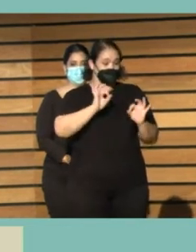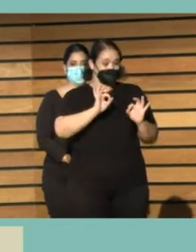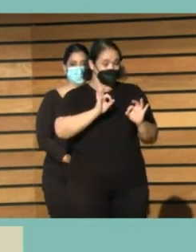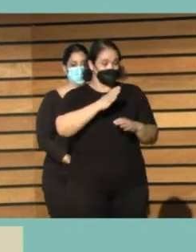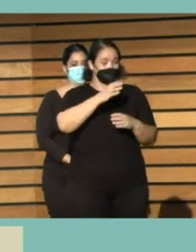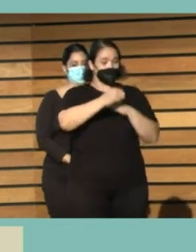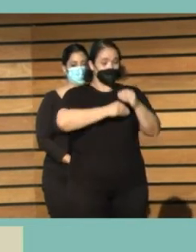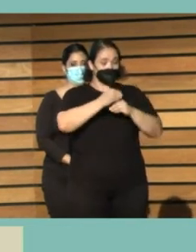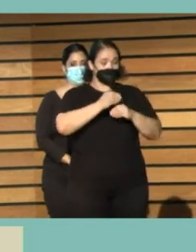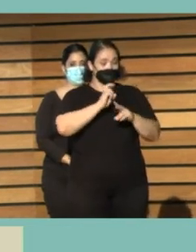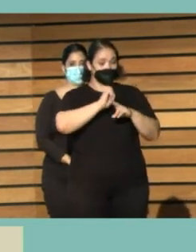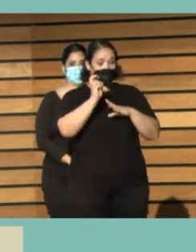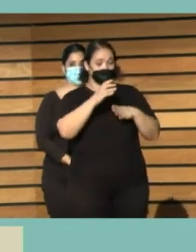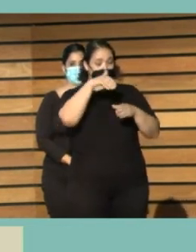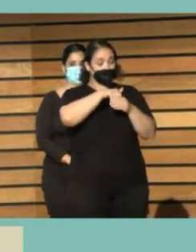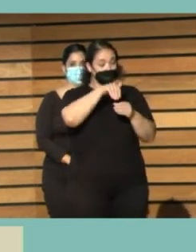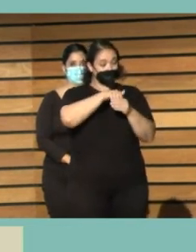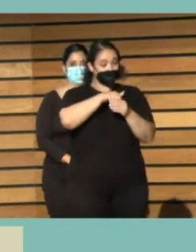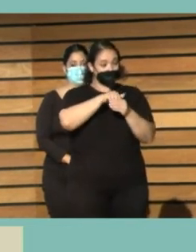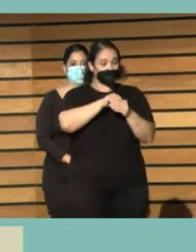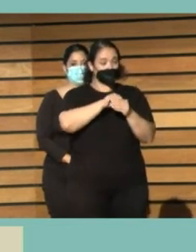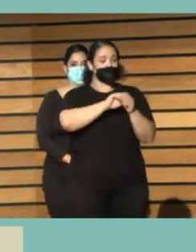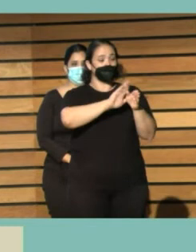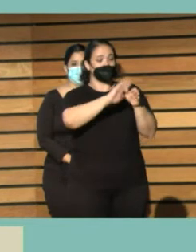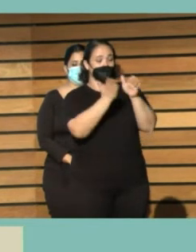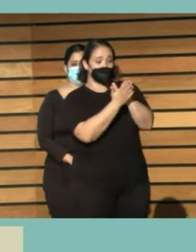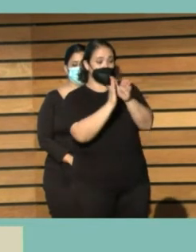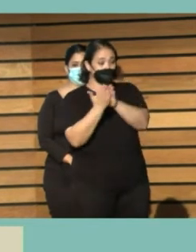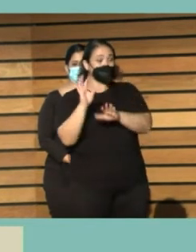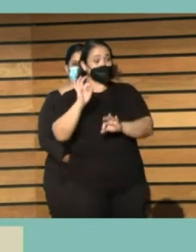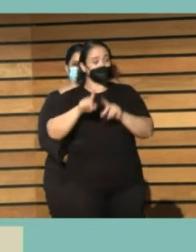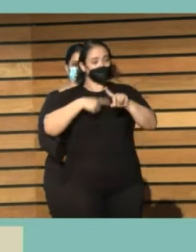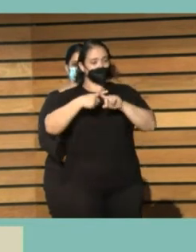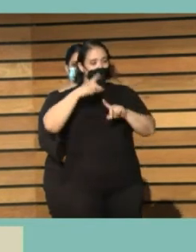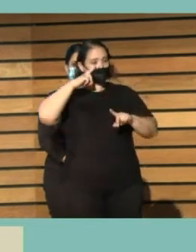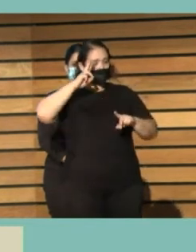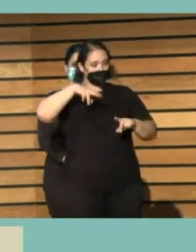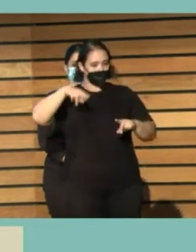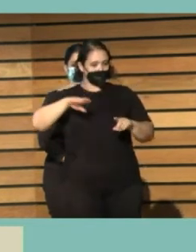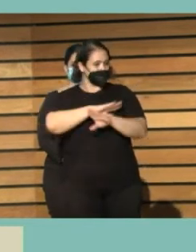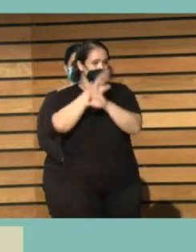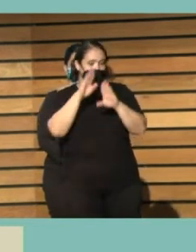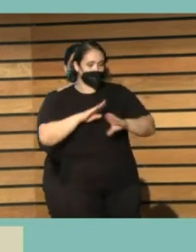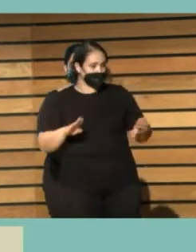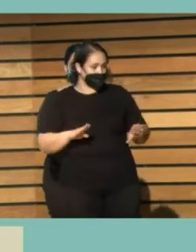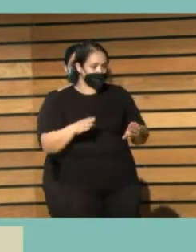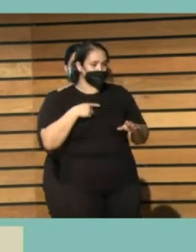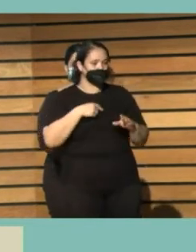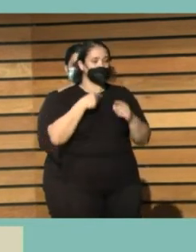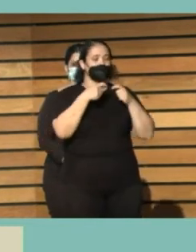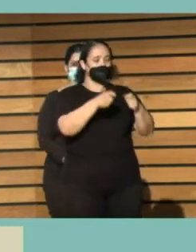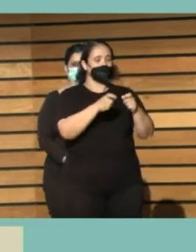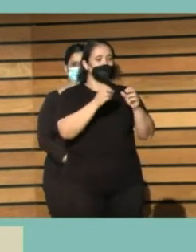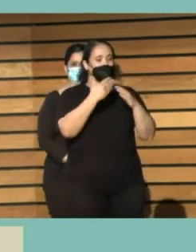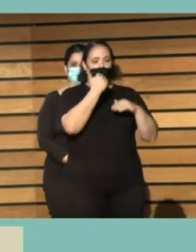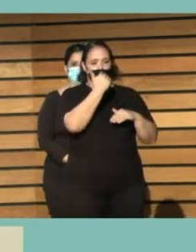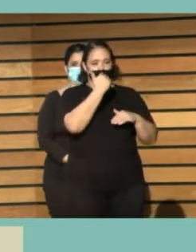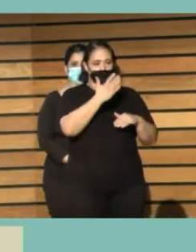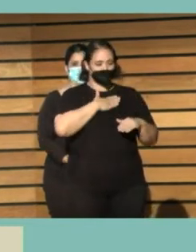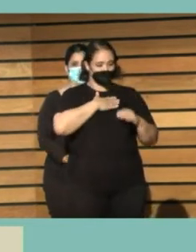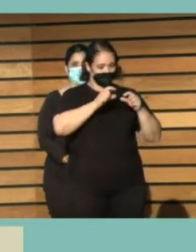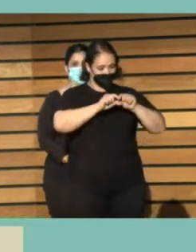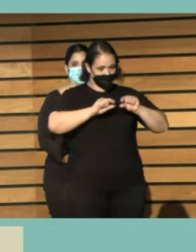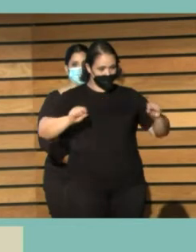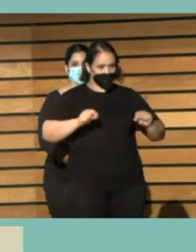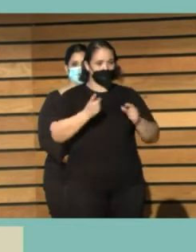en que incluye contenidos de archivos y museos. Pues nada más, les dejo mi email por si necesitan hacer alguna